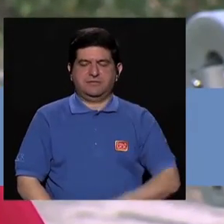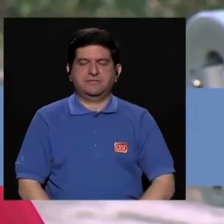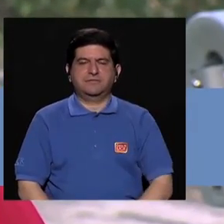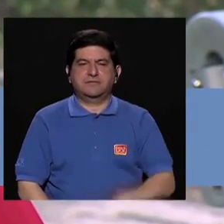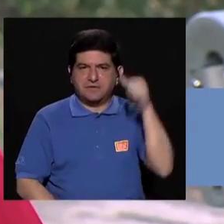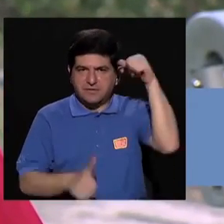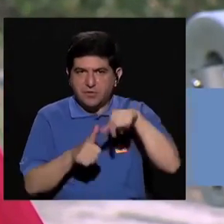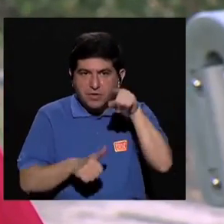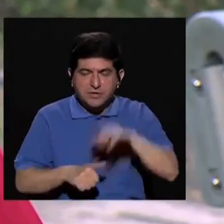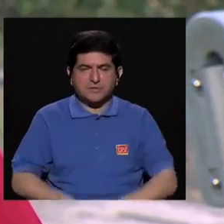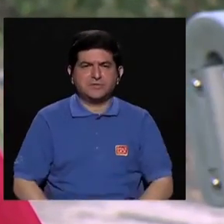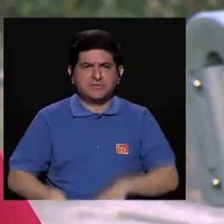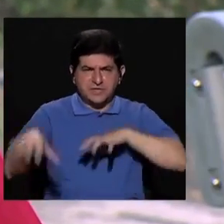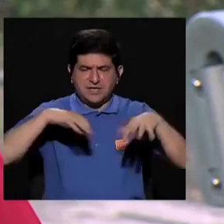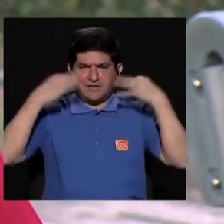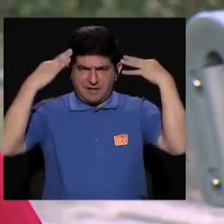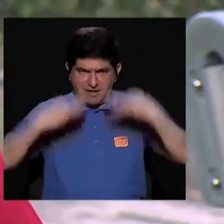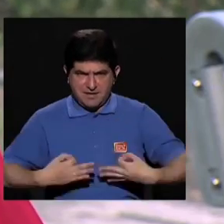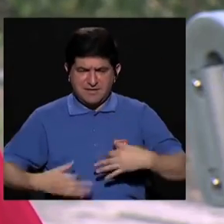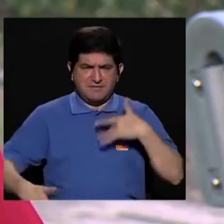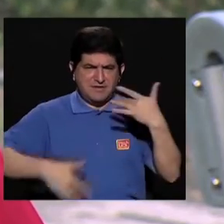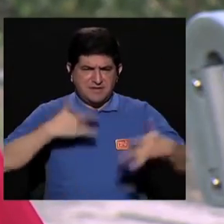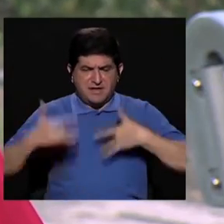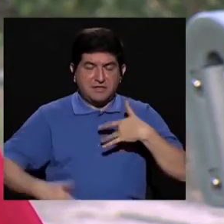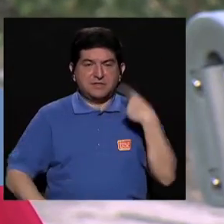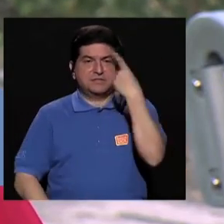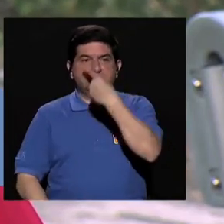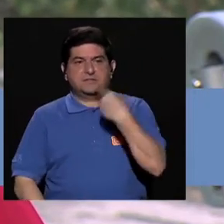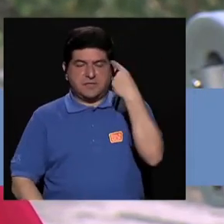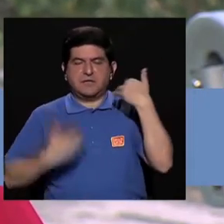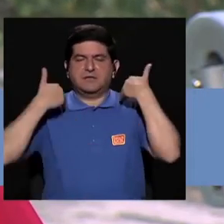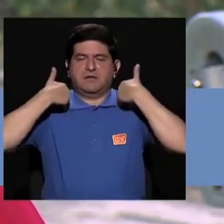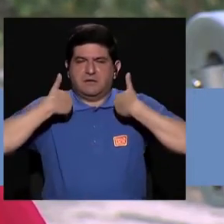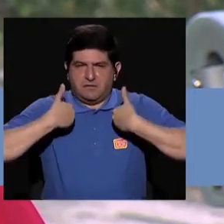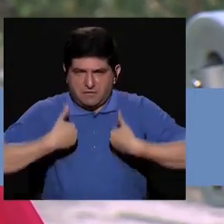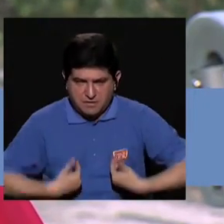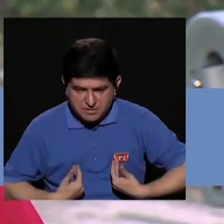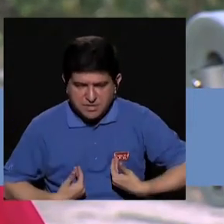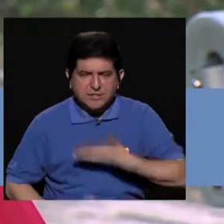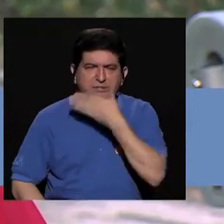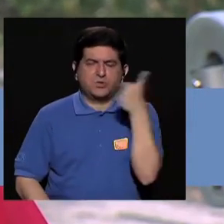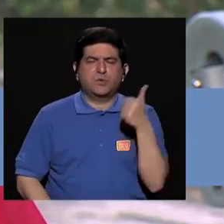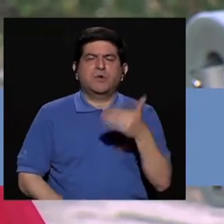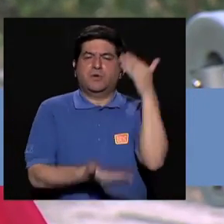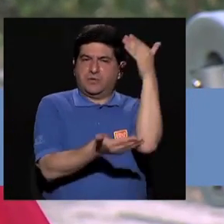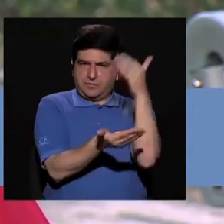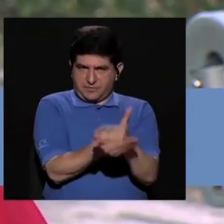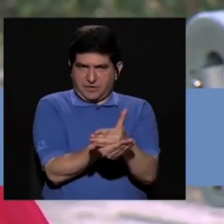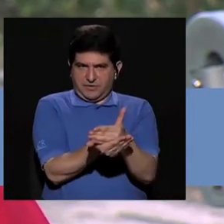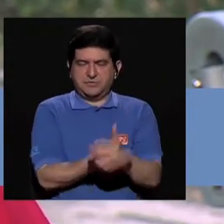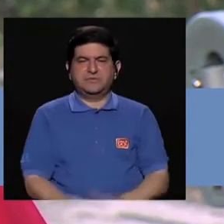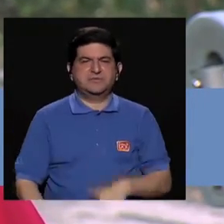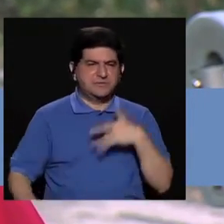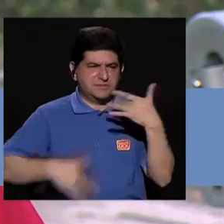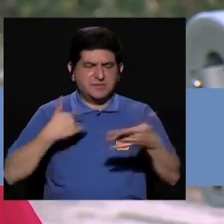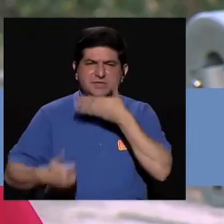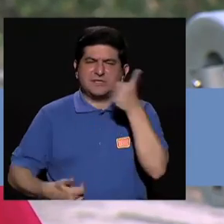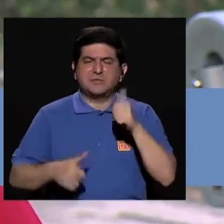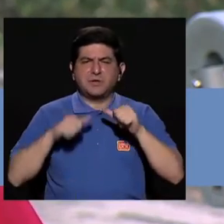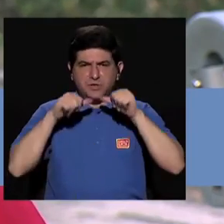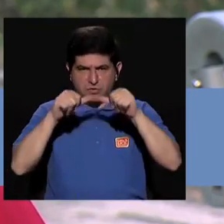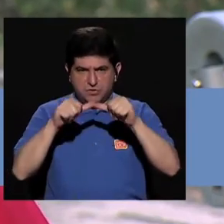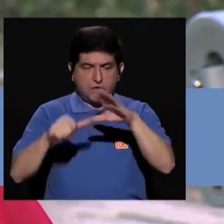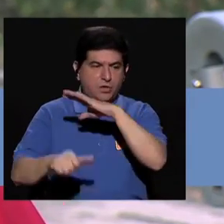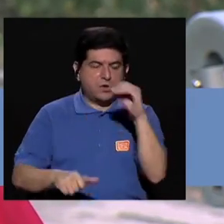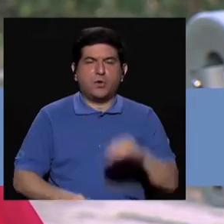Recuerde que si usted está realizando actividad física y siente algún tipo de mareo o cansancio excesivo, es mejor que haga una pausa. Si se siente mejor puede continuar